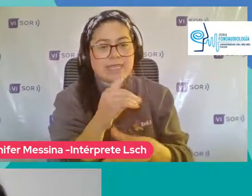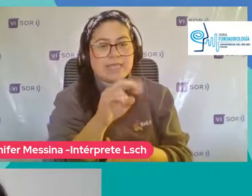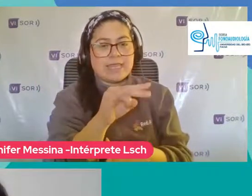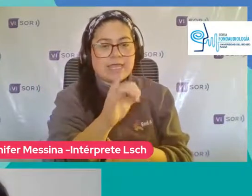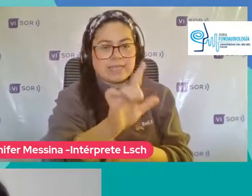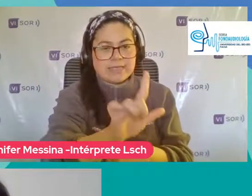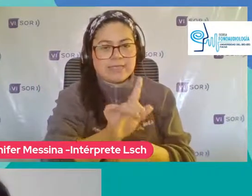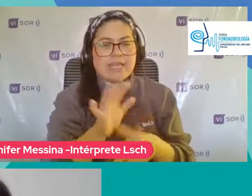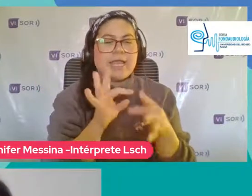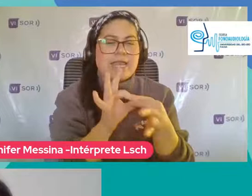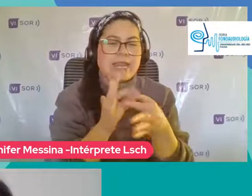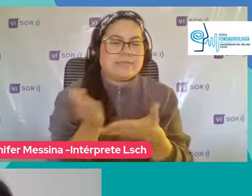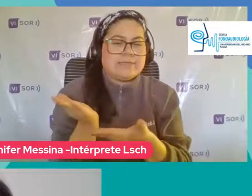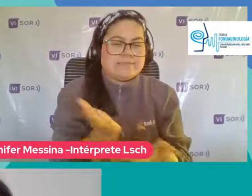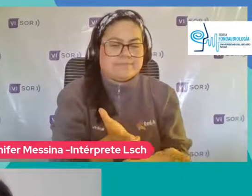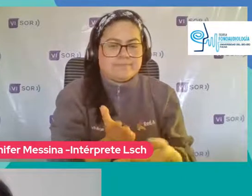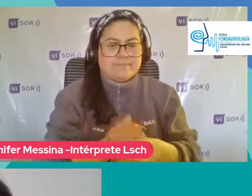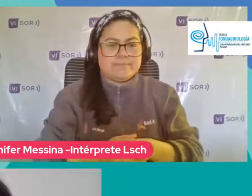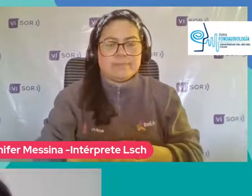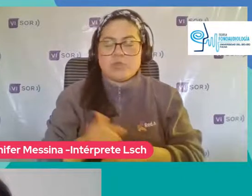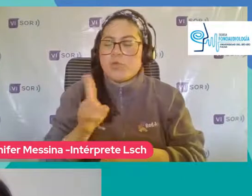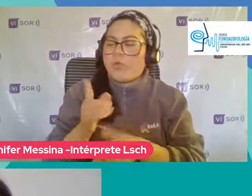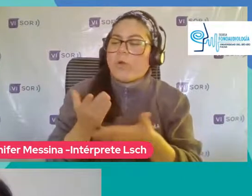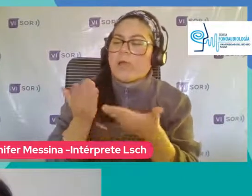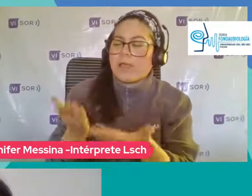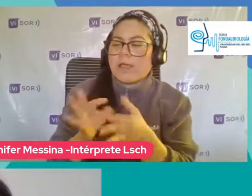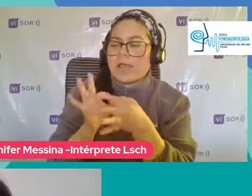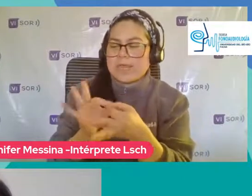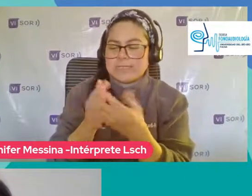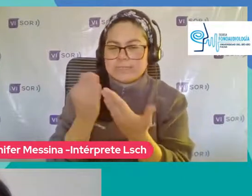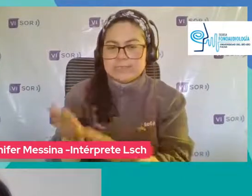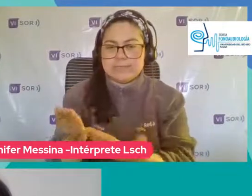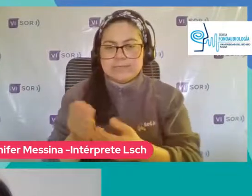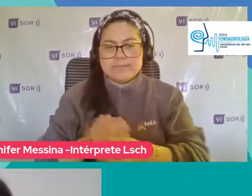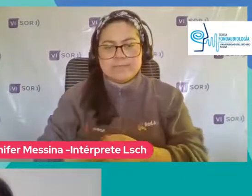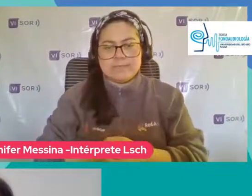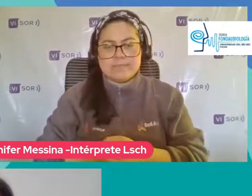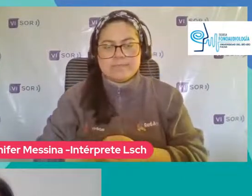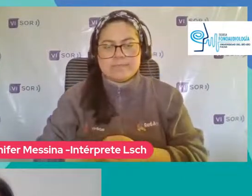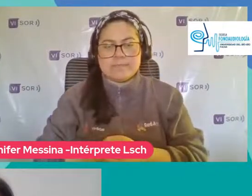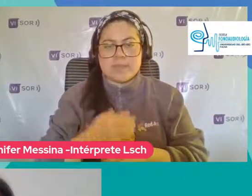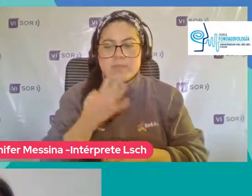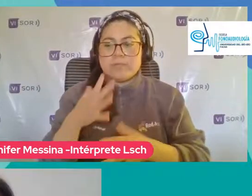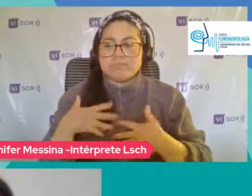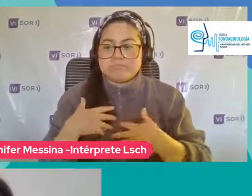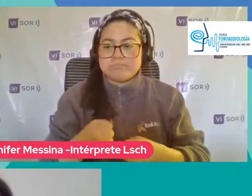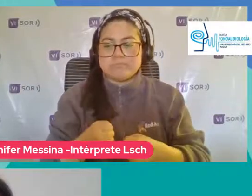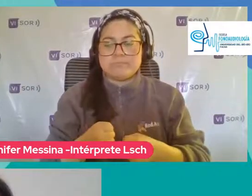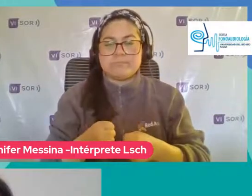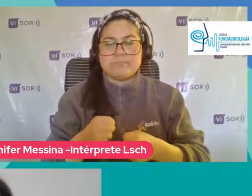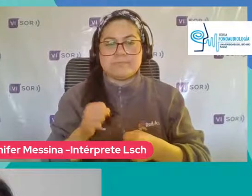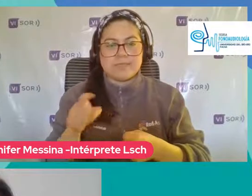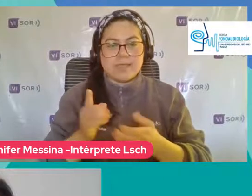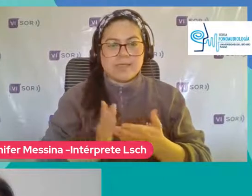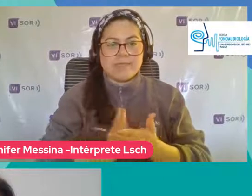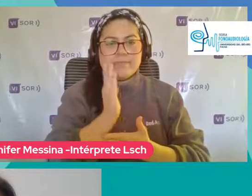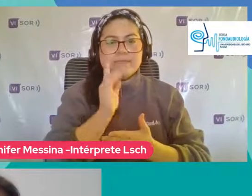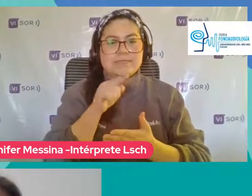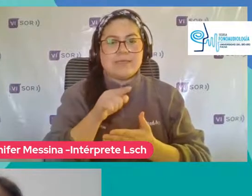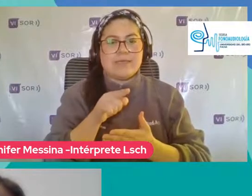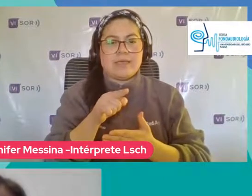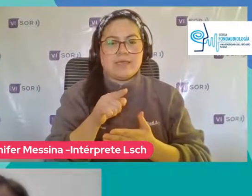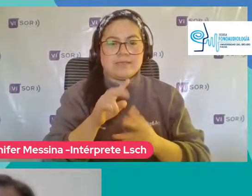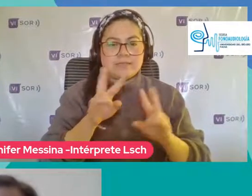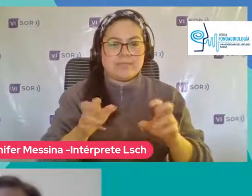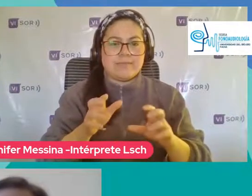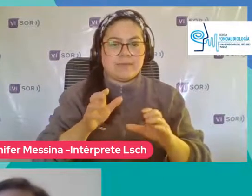invitación Gracias a ti también Salomé Por atreverte Por supuesto A iniciar Esta ronda De exposiciones